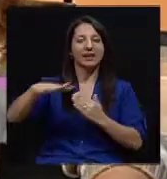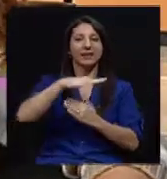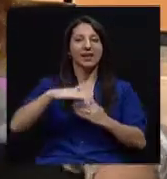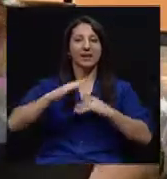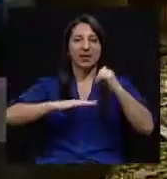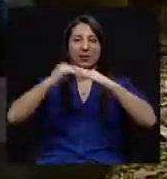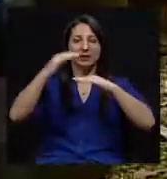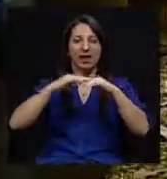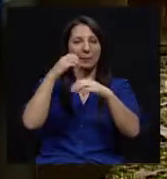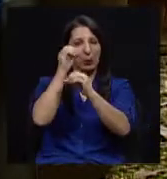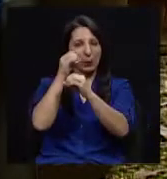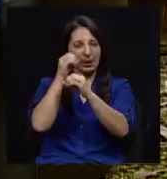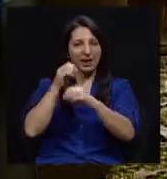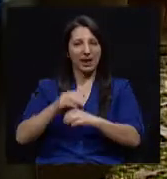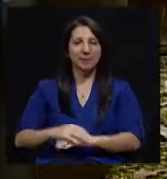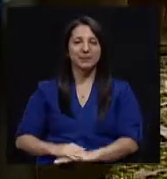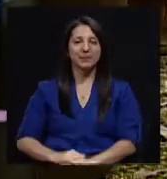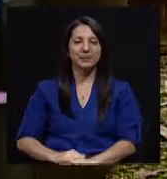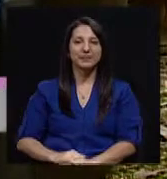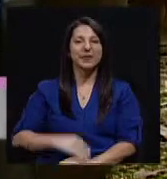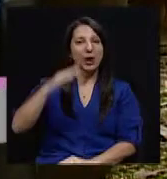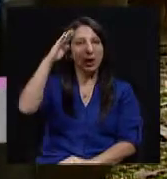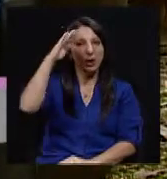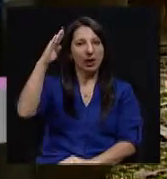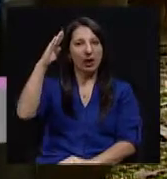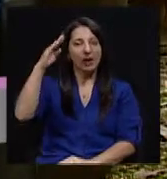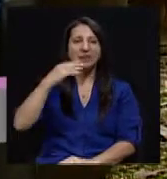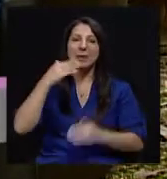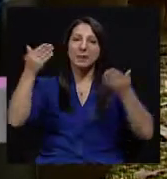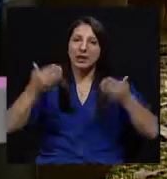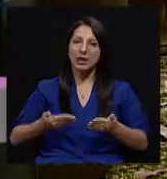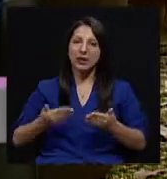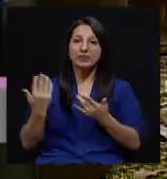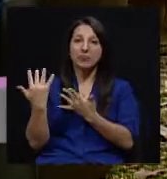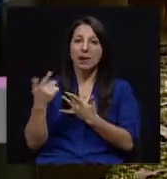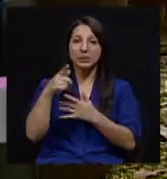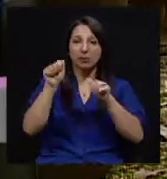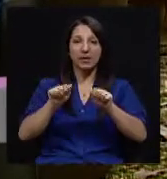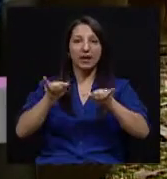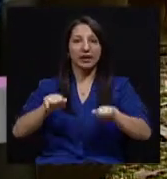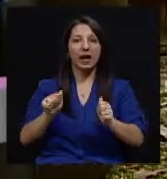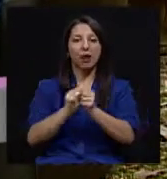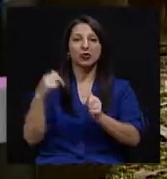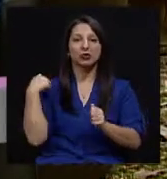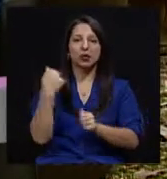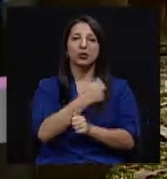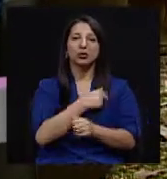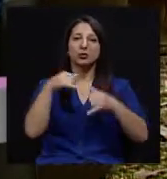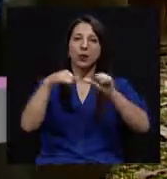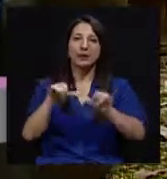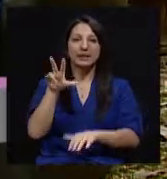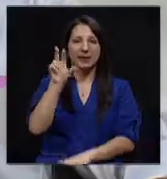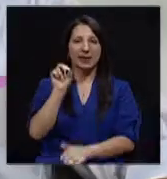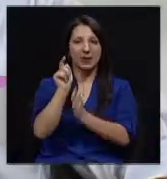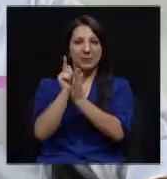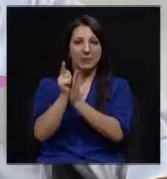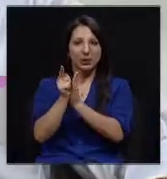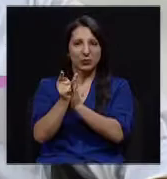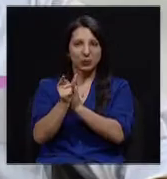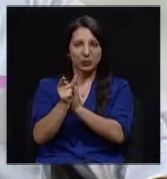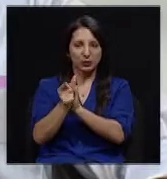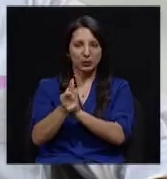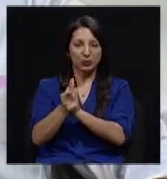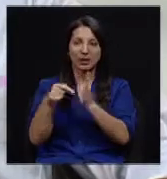Microbiología. Hola, bienvenidos. Esperamos que se puedan quedar con nosotros durante estos 30 minutos de